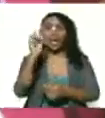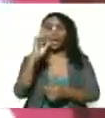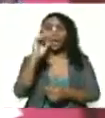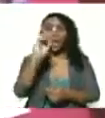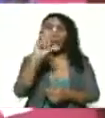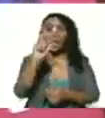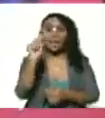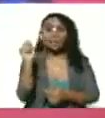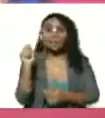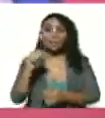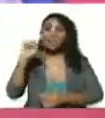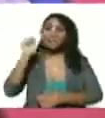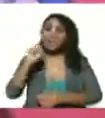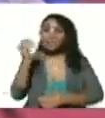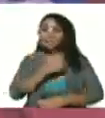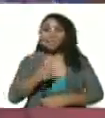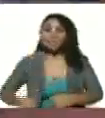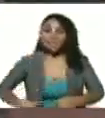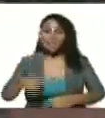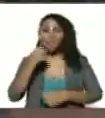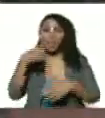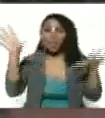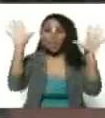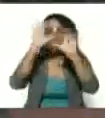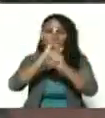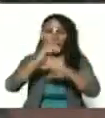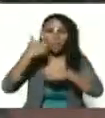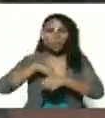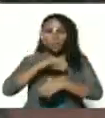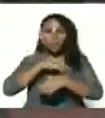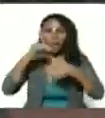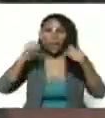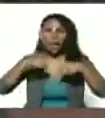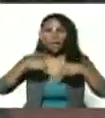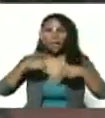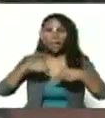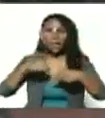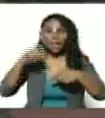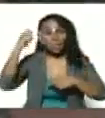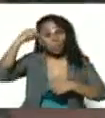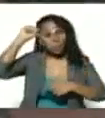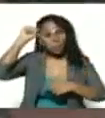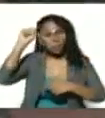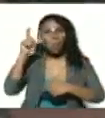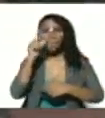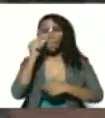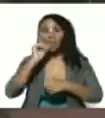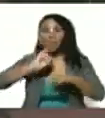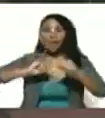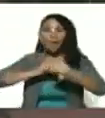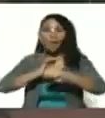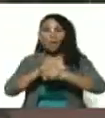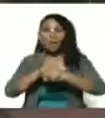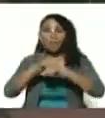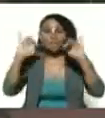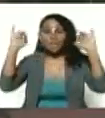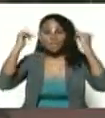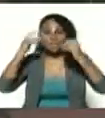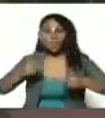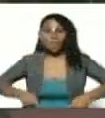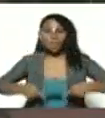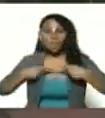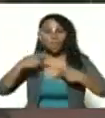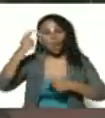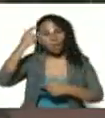si presidente buenas noches estamos aquí recordando a Jorge Rodríguez y celebrando su vida hay que